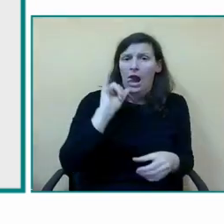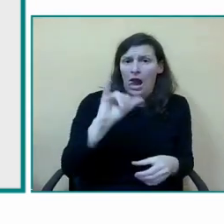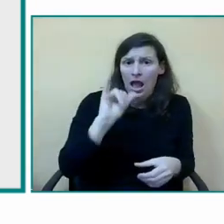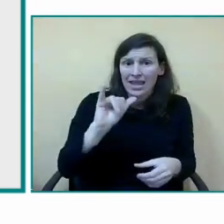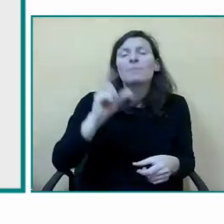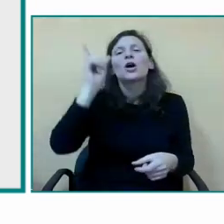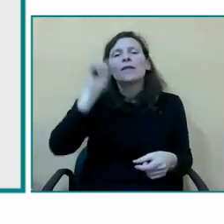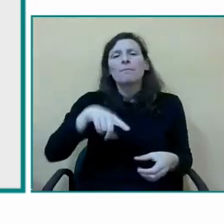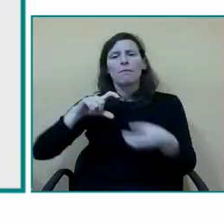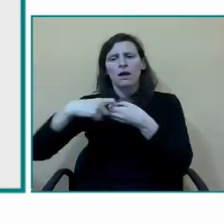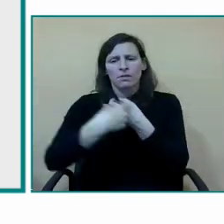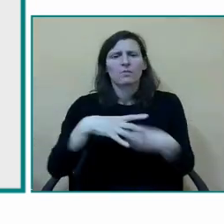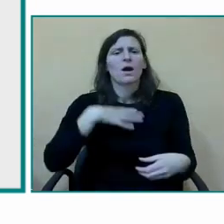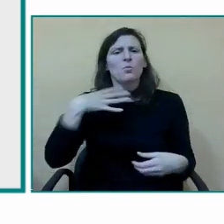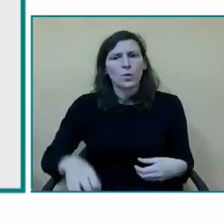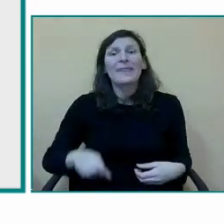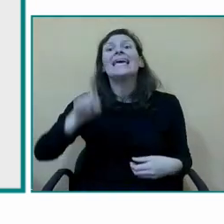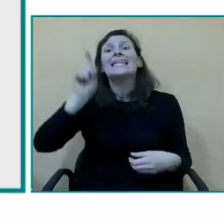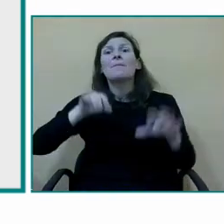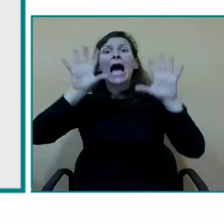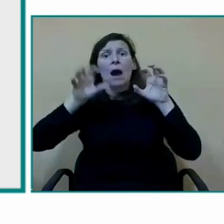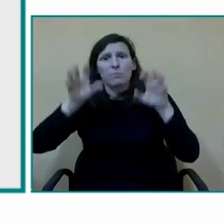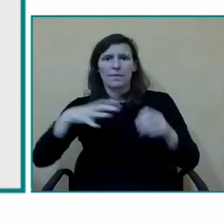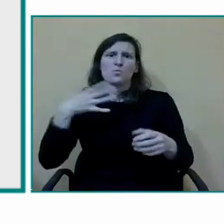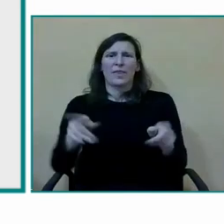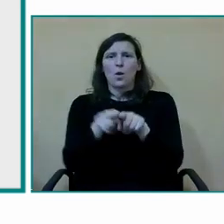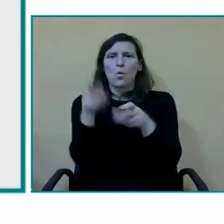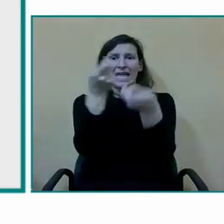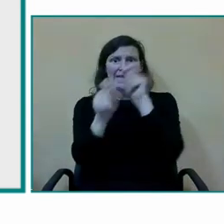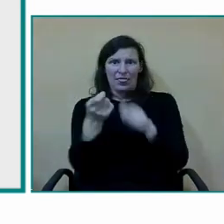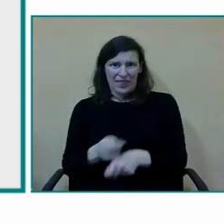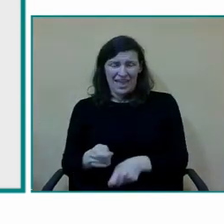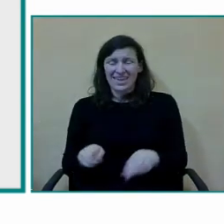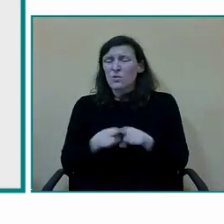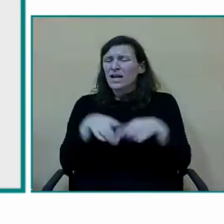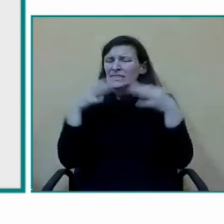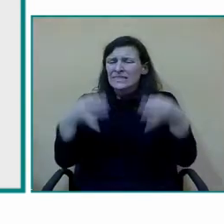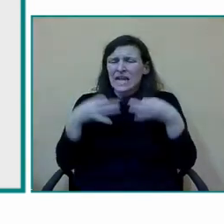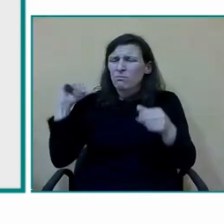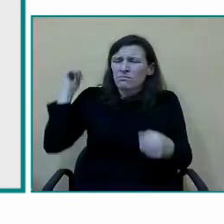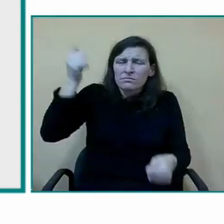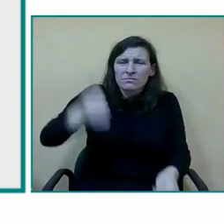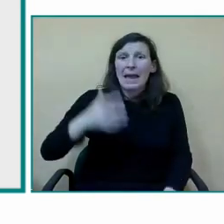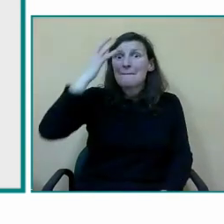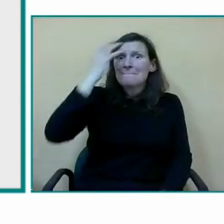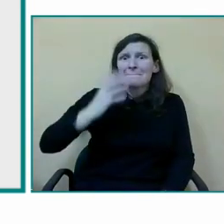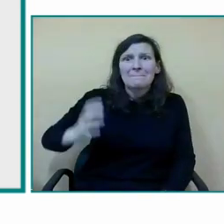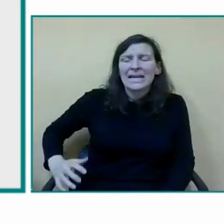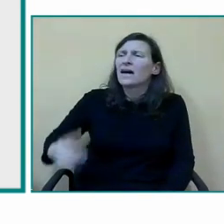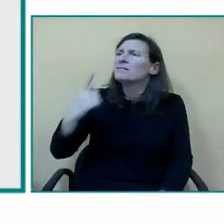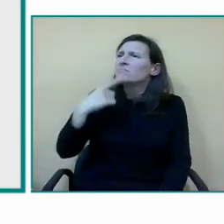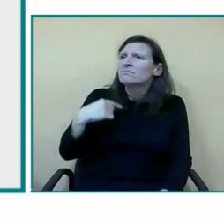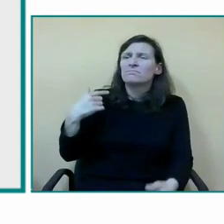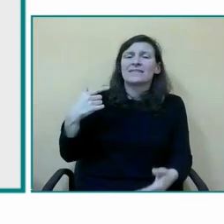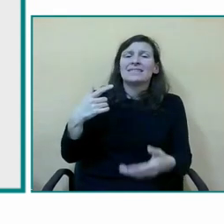su aprendizaje quiero remarcar y hacer un símil como siempre nos ha dicho Pilar Alonso que la inclusión es como una